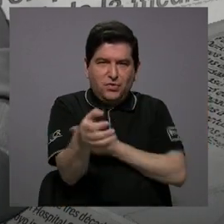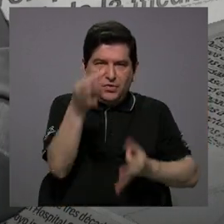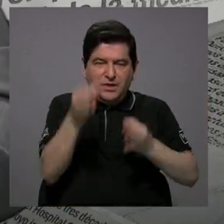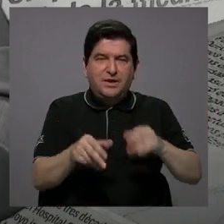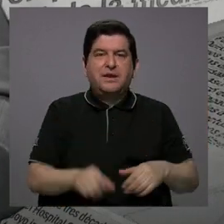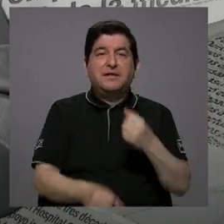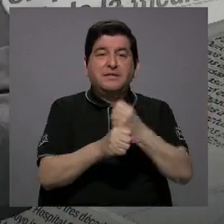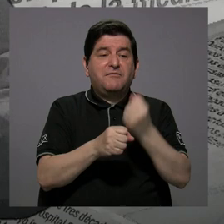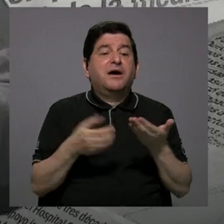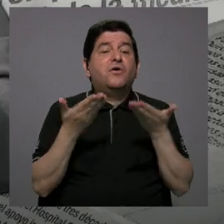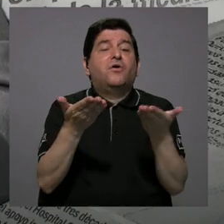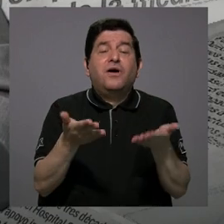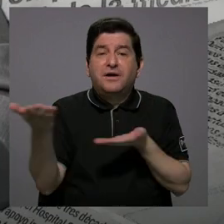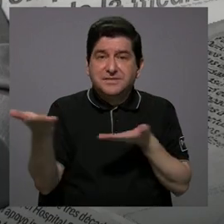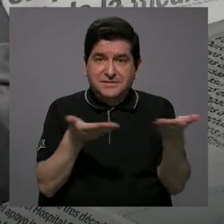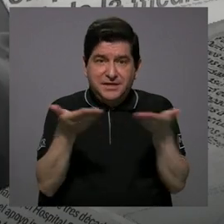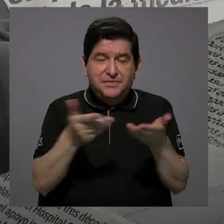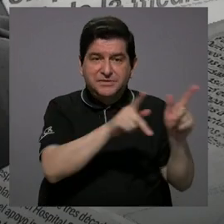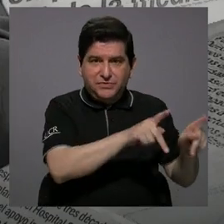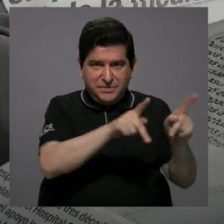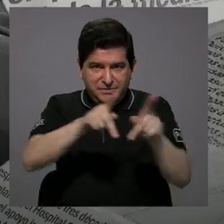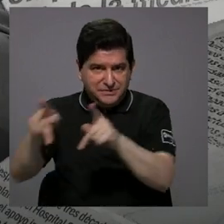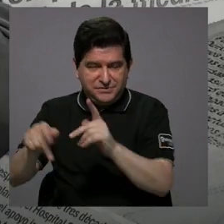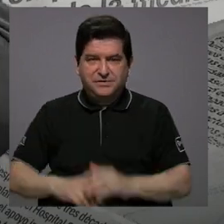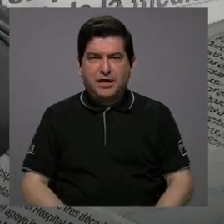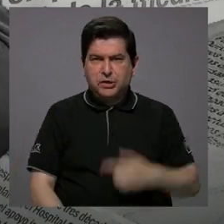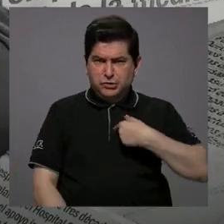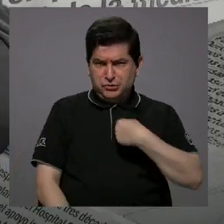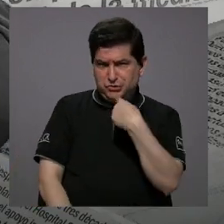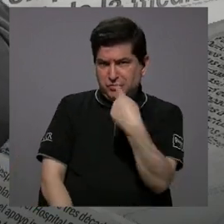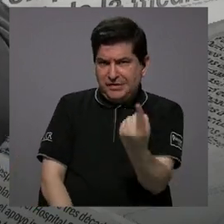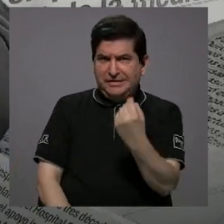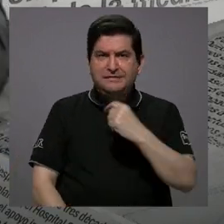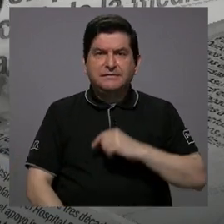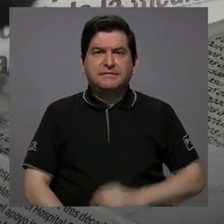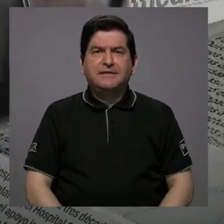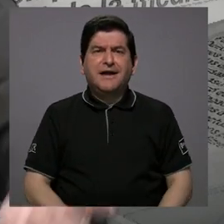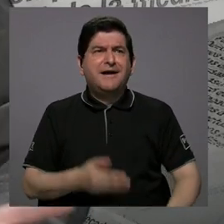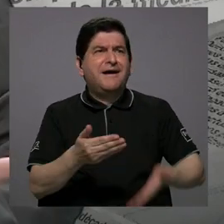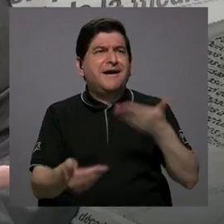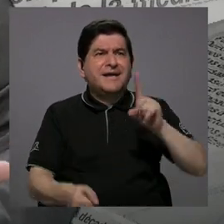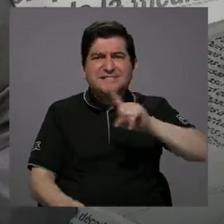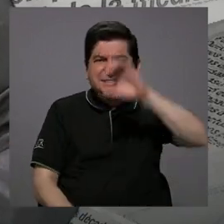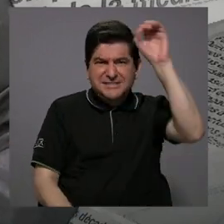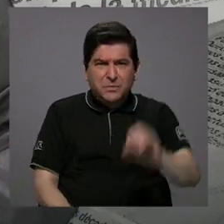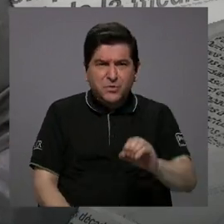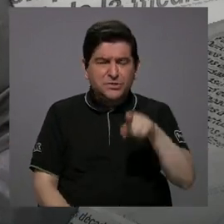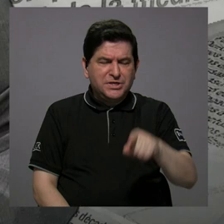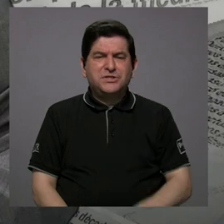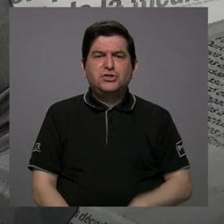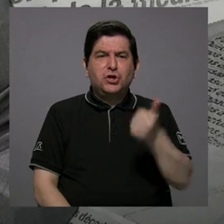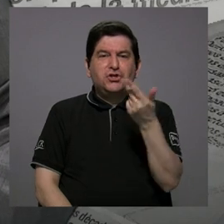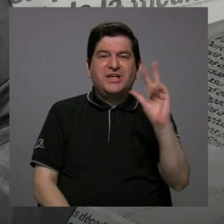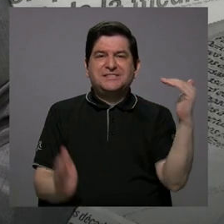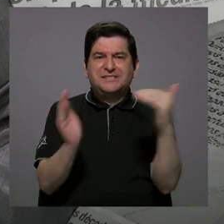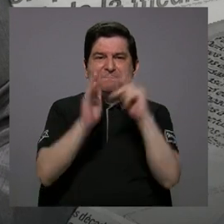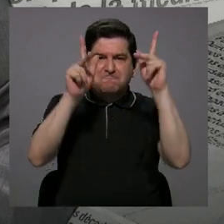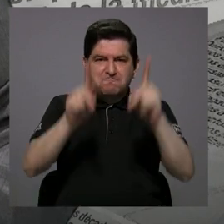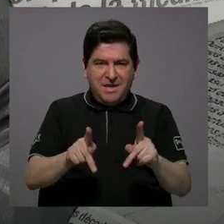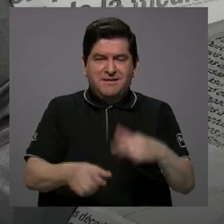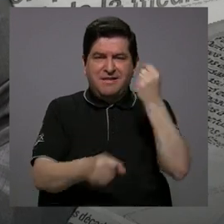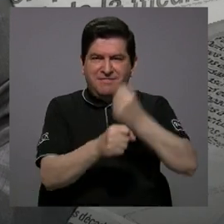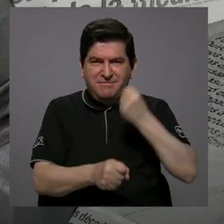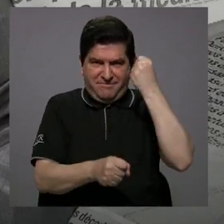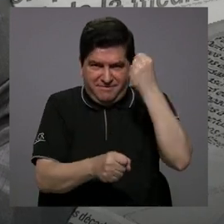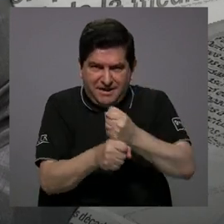para la gente, que trabajan para el usuario, y yo me atrevería a decir que casi el 100% de esas 13.000 personas son personas que